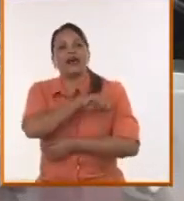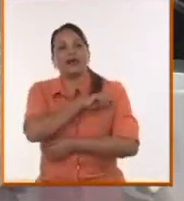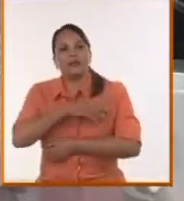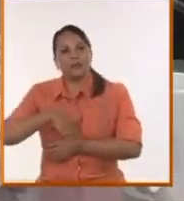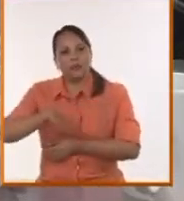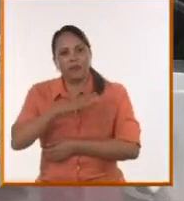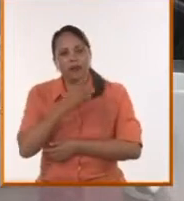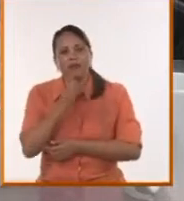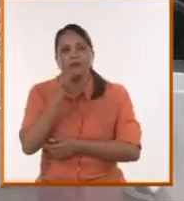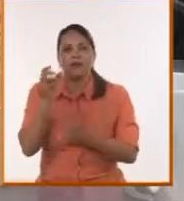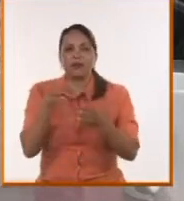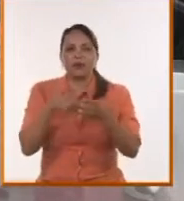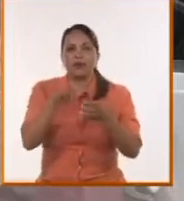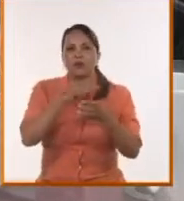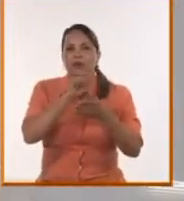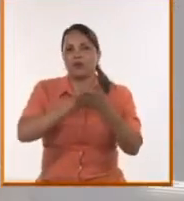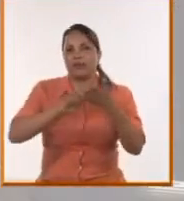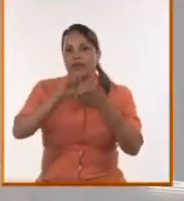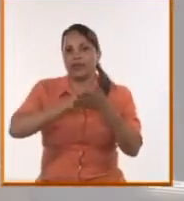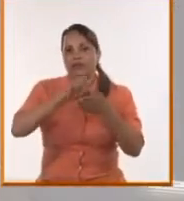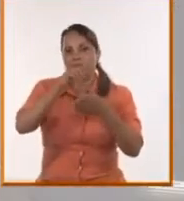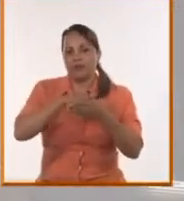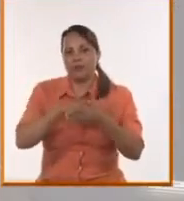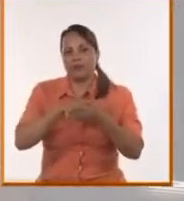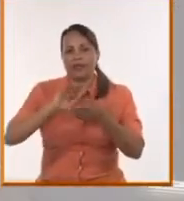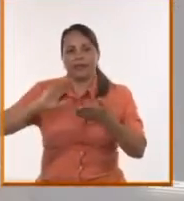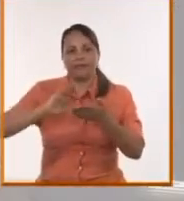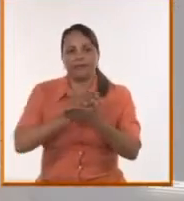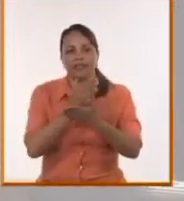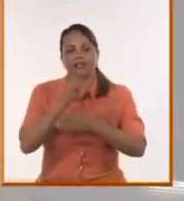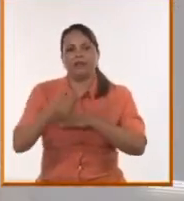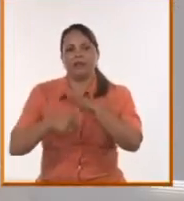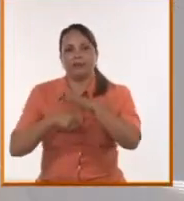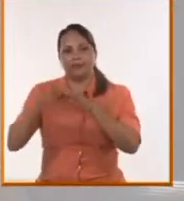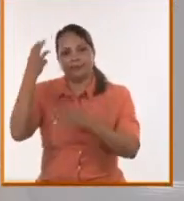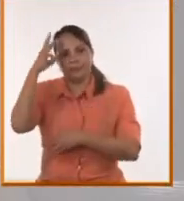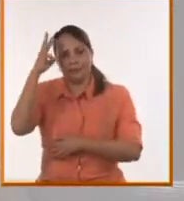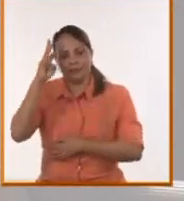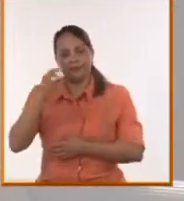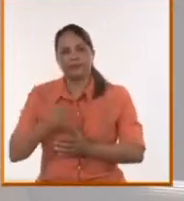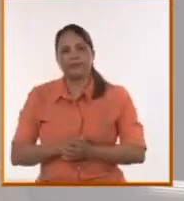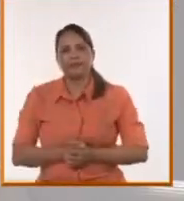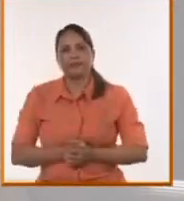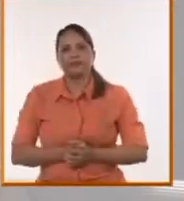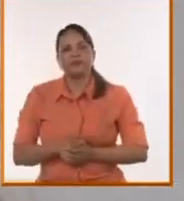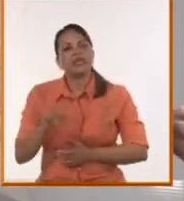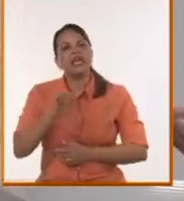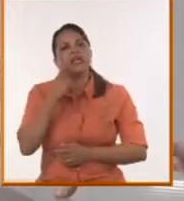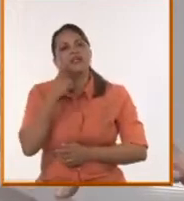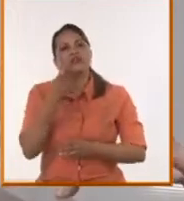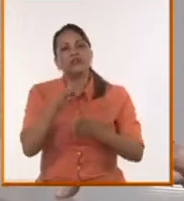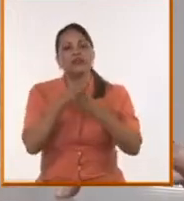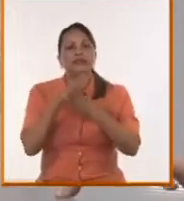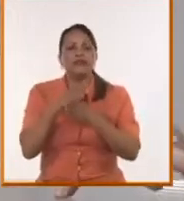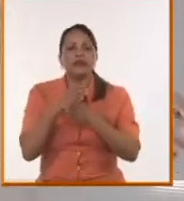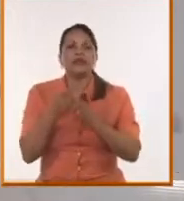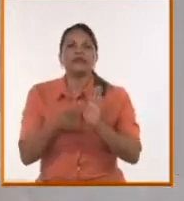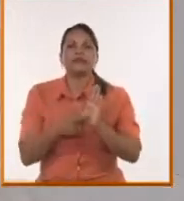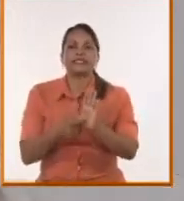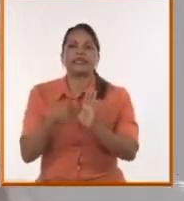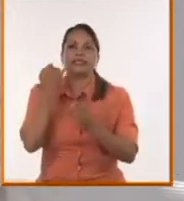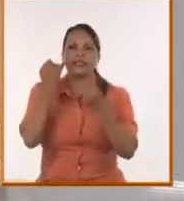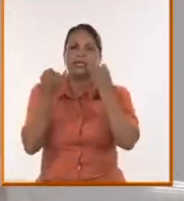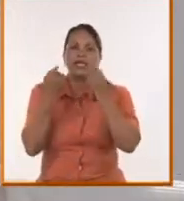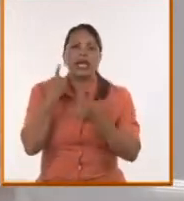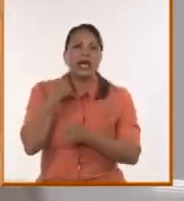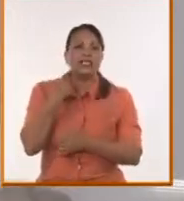campaña electoral que está viviendo México ahora mismo. Pero, ¿sabes? Por eso digo para bien y para mal. porque también eso evidencia realmente los intereses. Yo hace dos años, yo